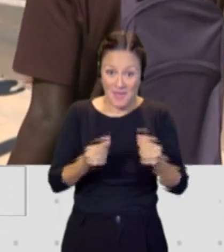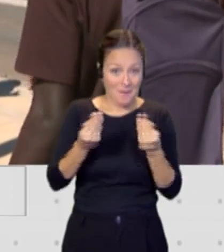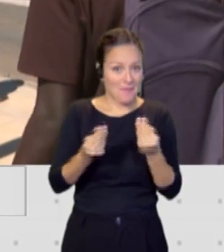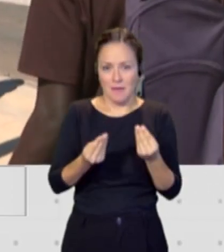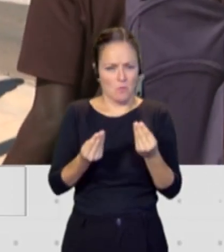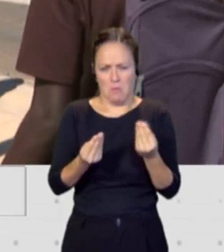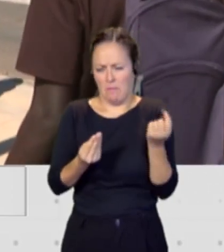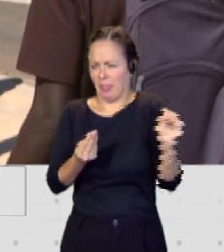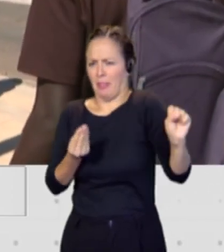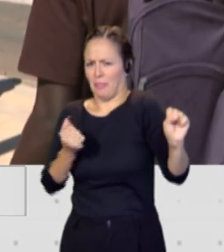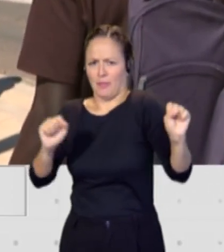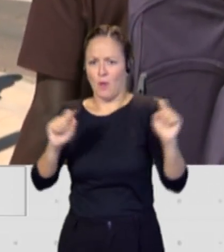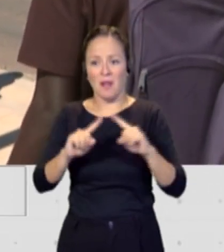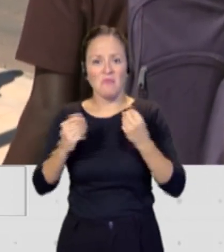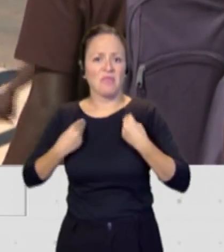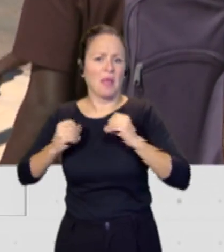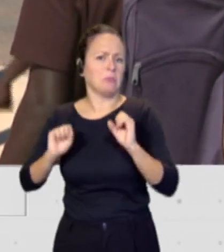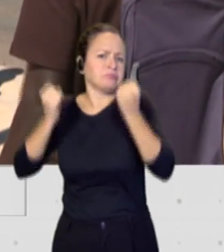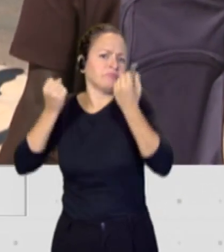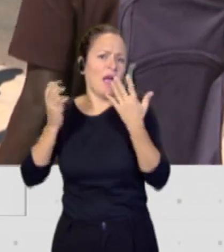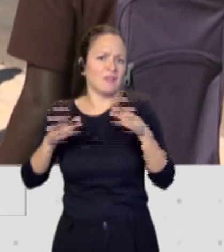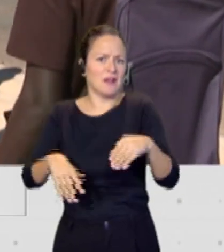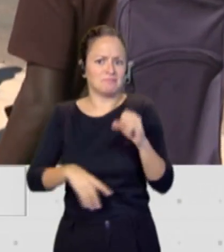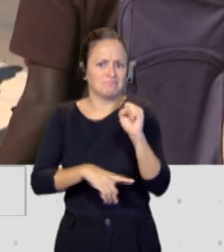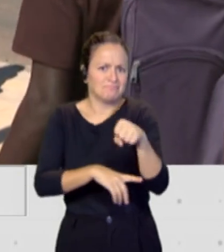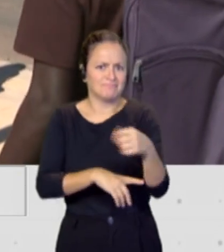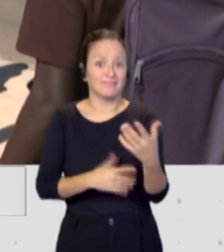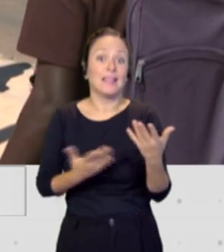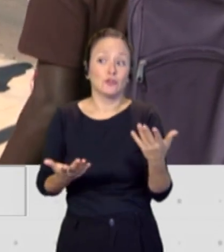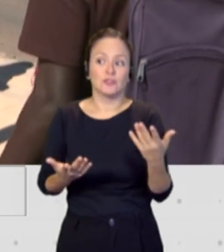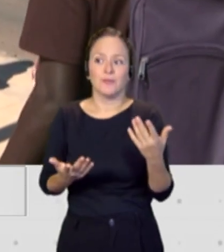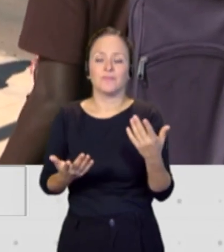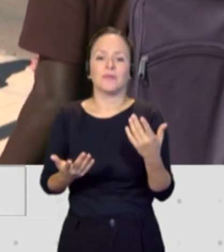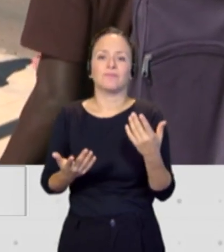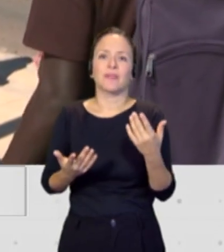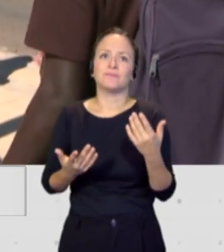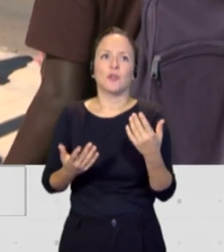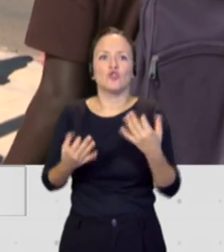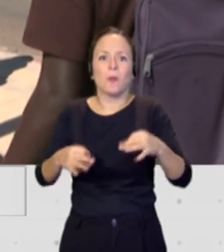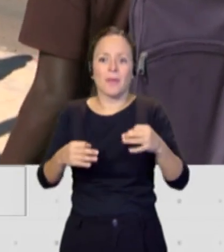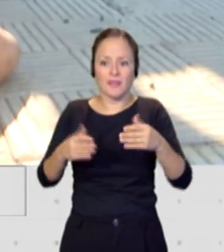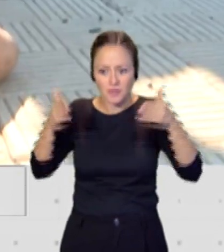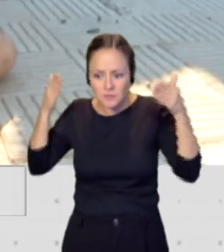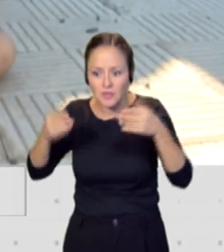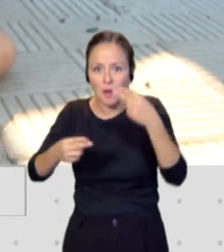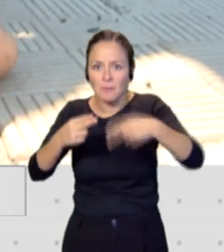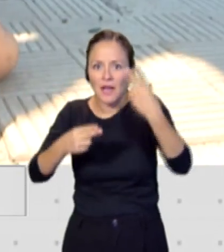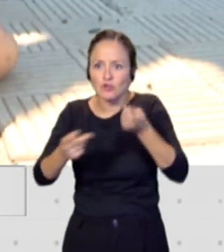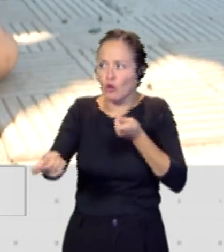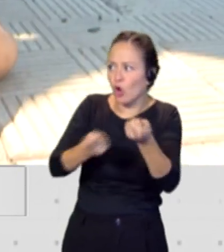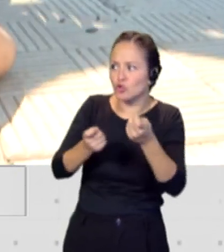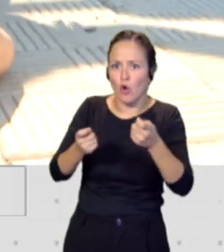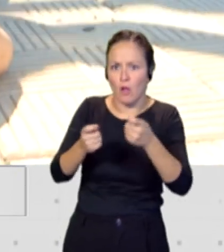para salvar las vidas. Se pone el foco en el control migratorio, pero no en esos rescates